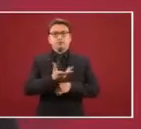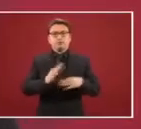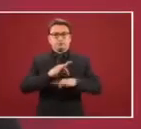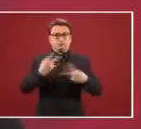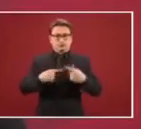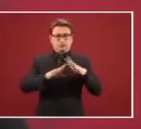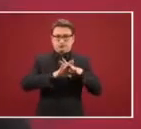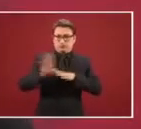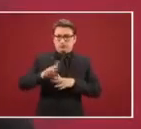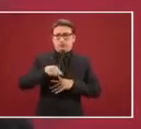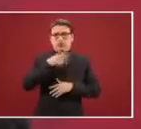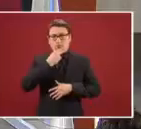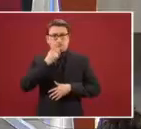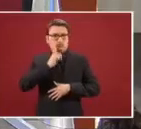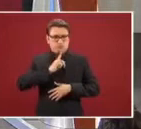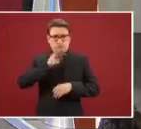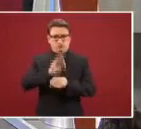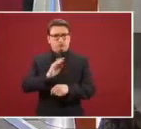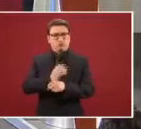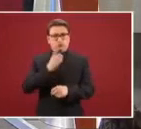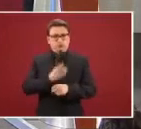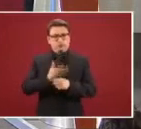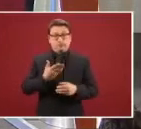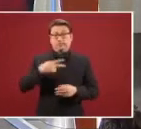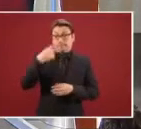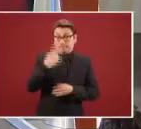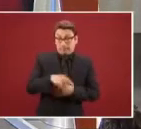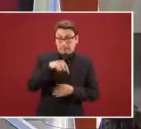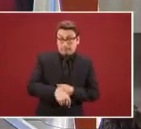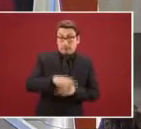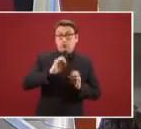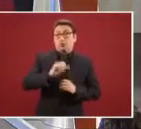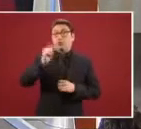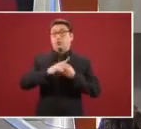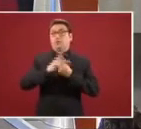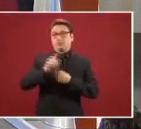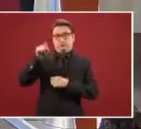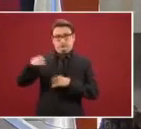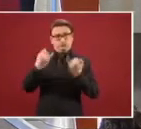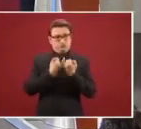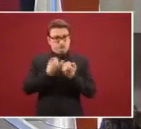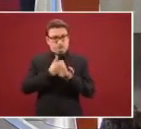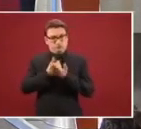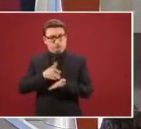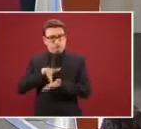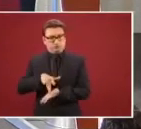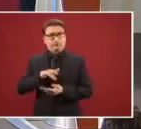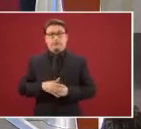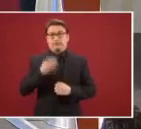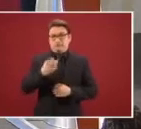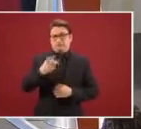a las y a los migrantes, tanto en México como en sus países de origen. Entonces, a partir de aquella